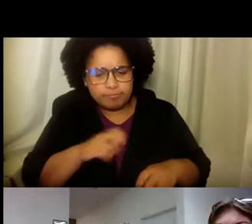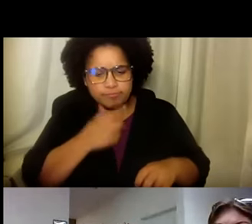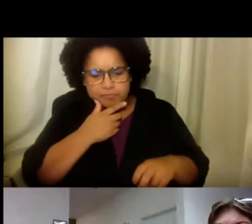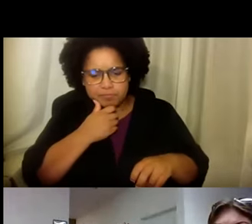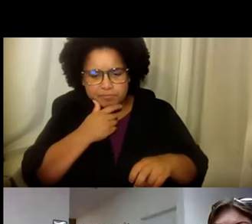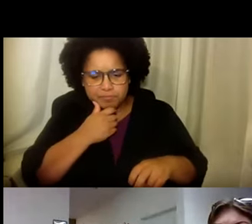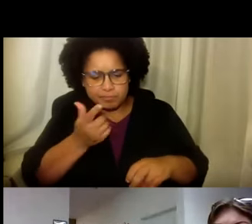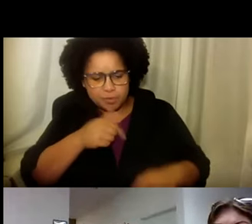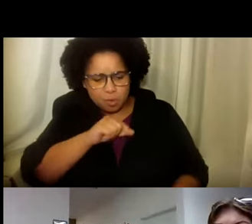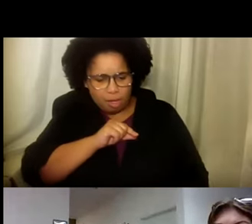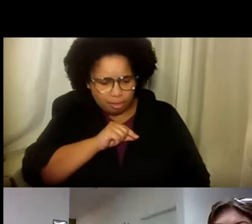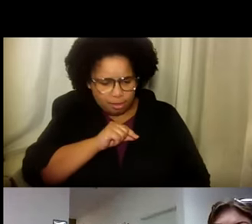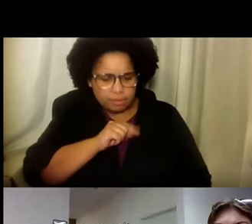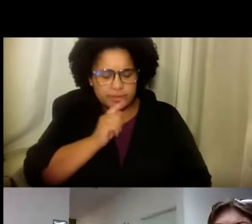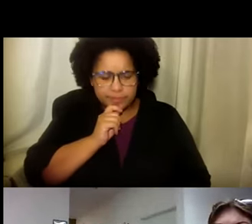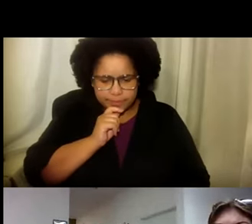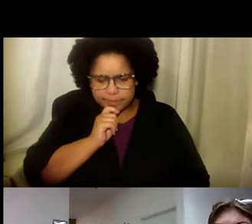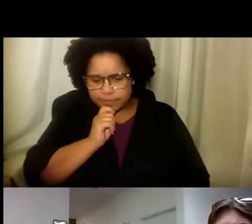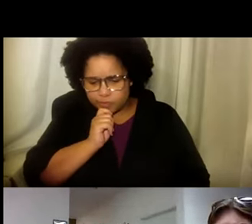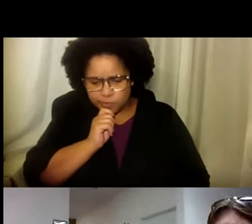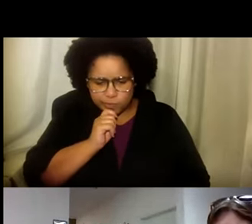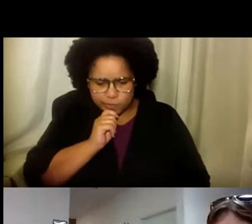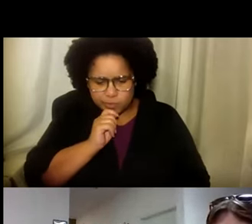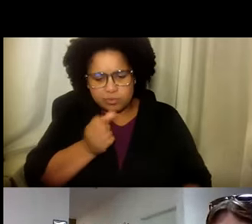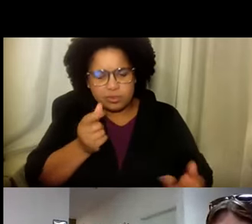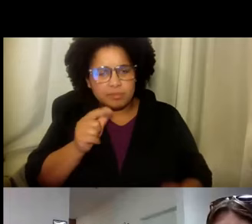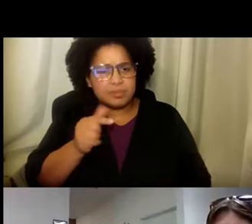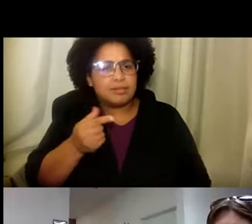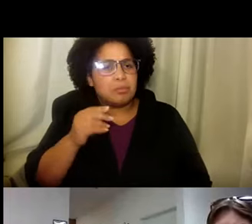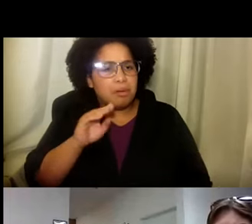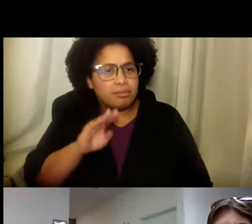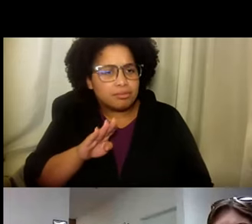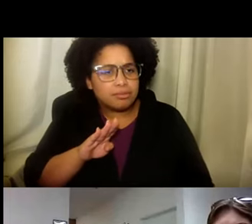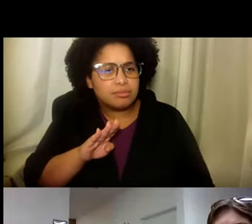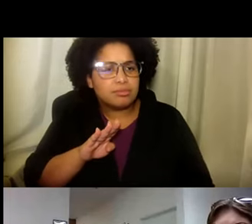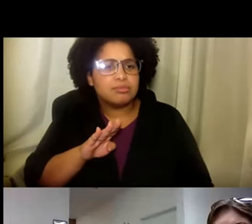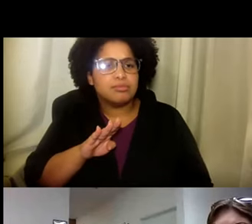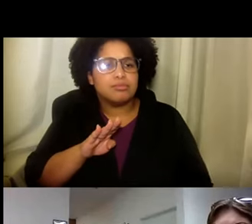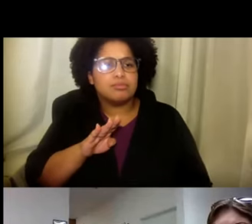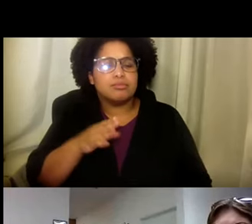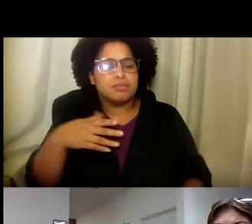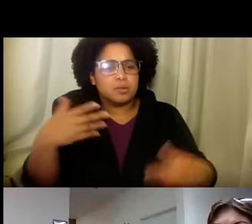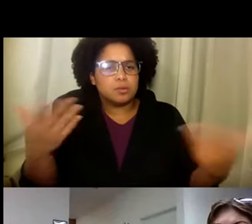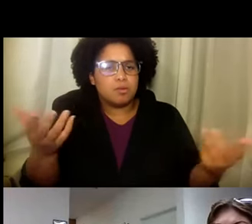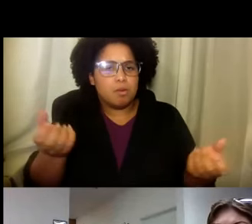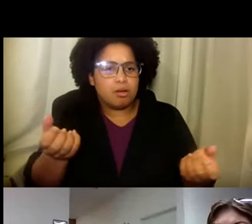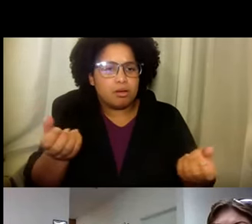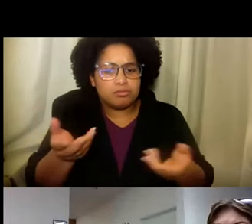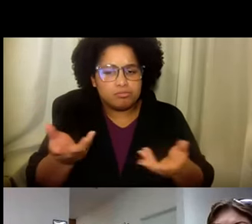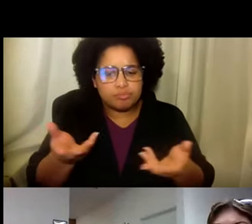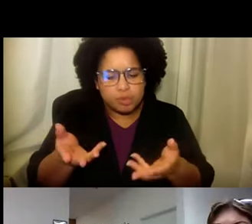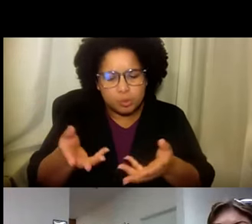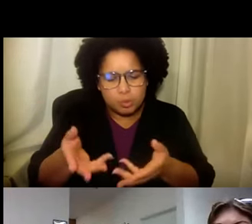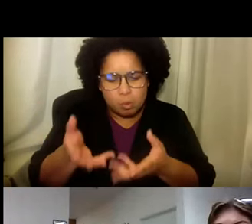llegamos a ver diferentes tipos. La calidad. Tamaño de